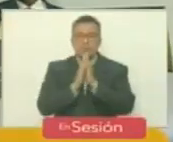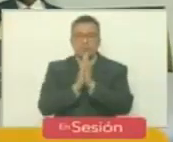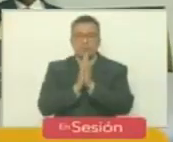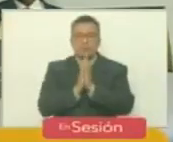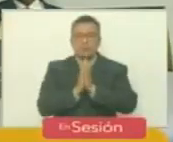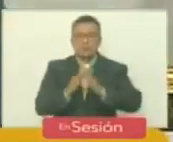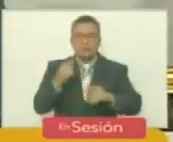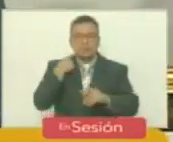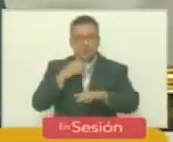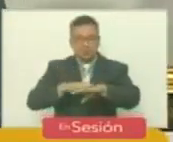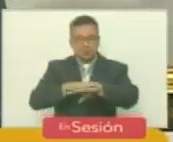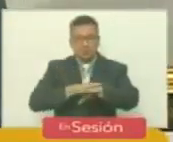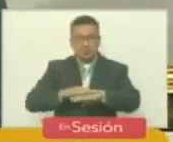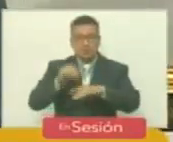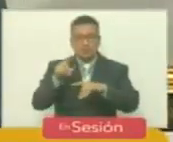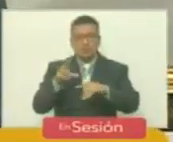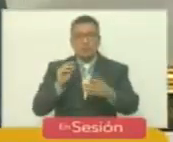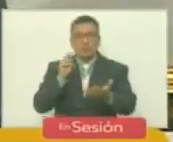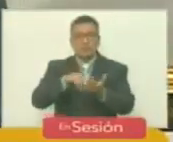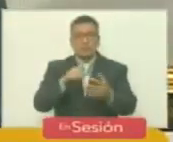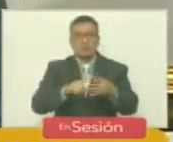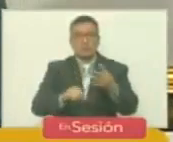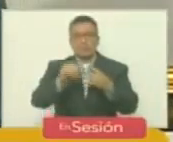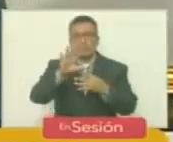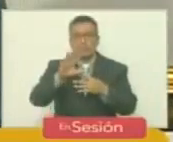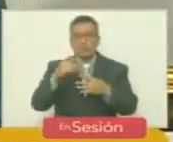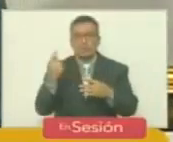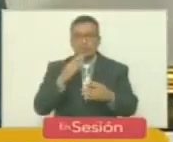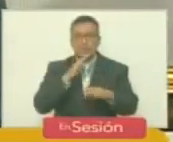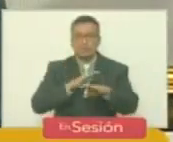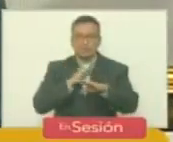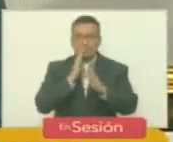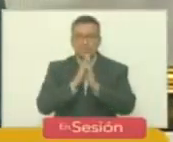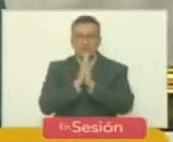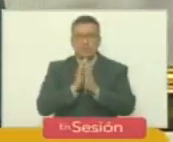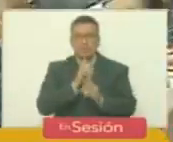Tened compasión de la comparecencia de este quinto COVID y hagan silencio.